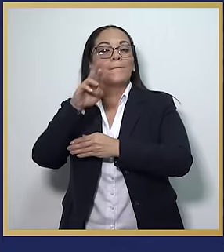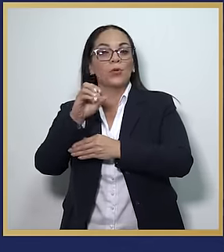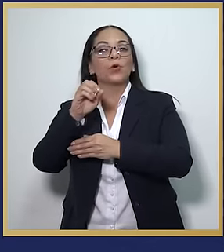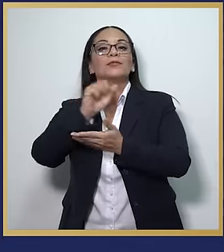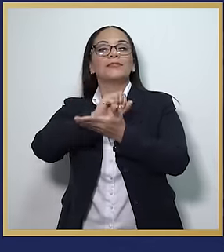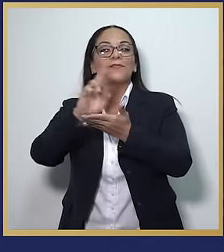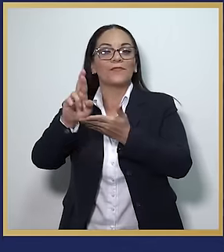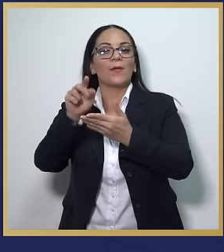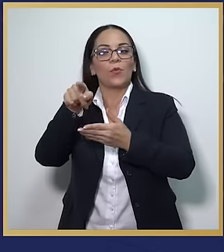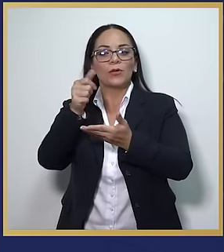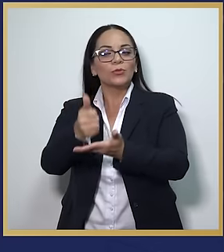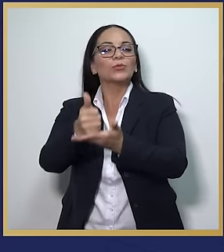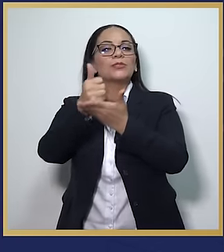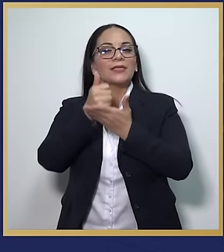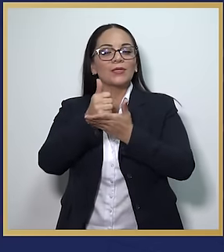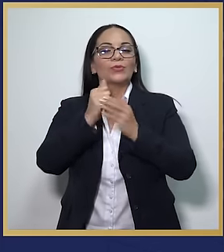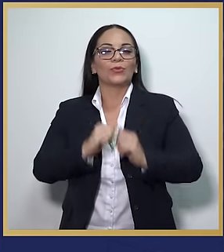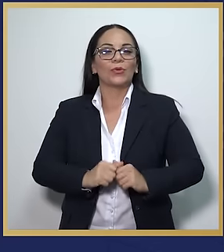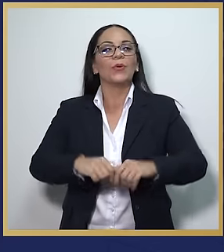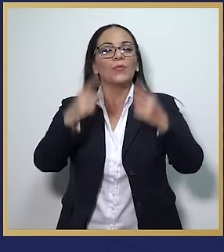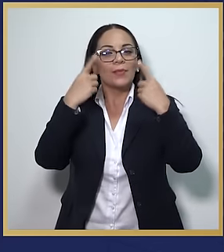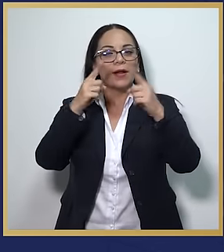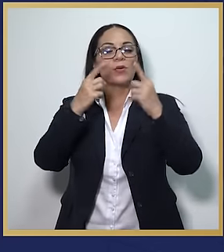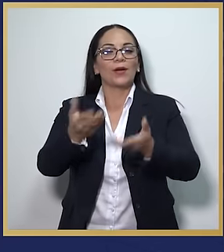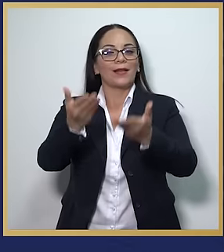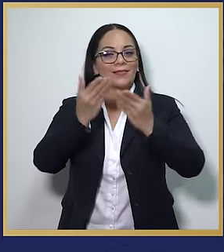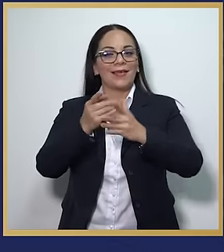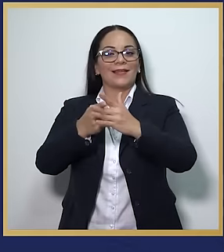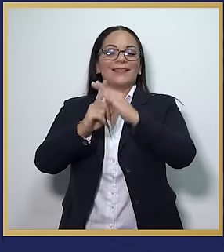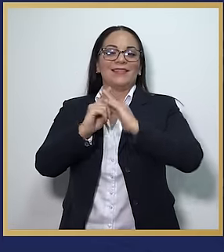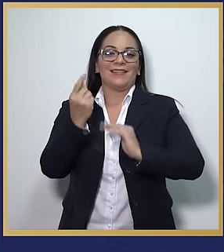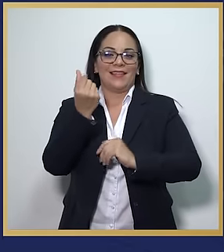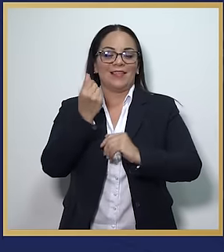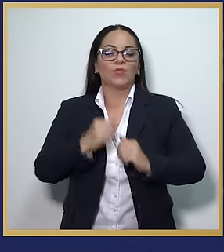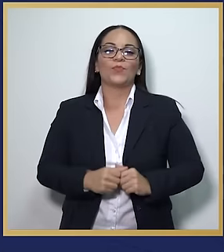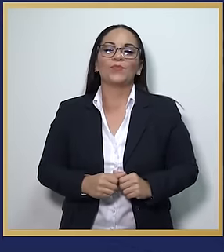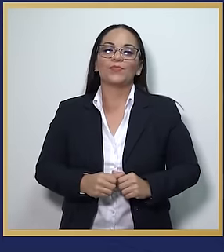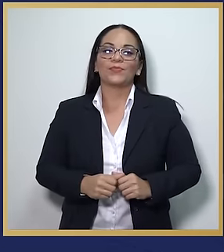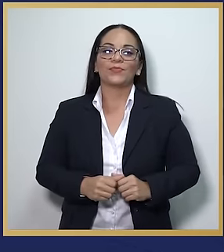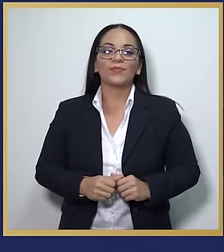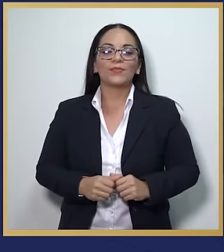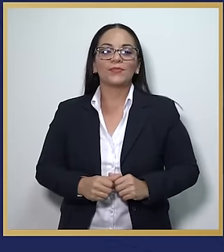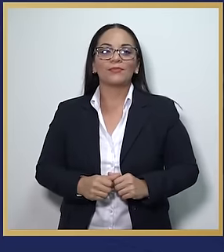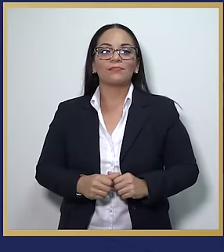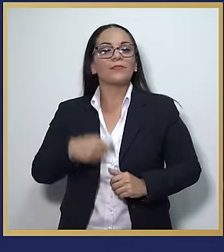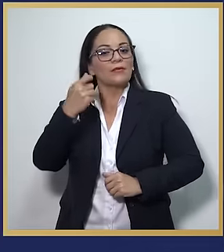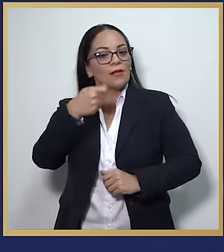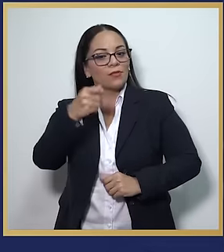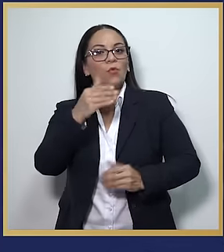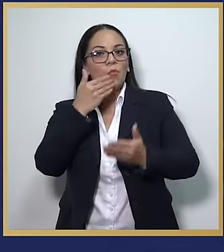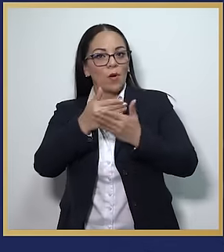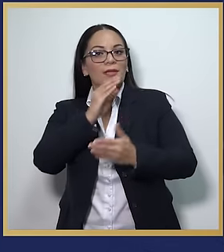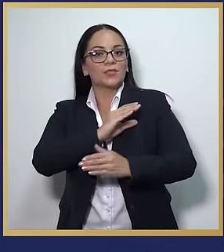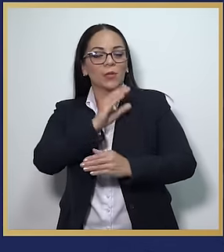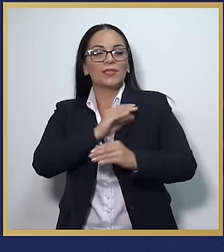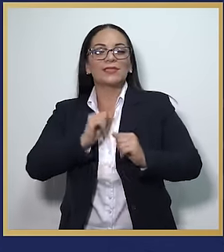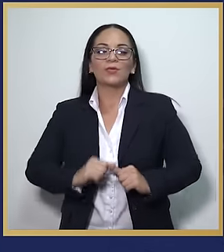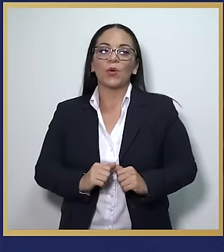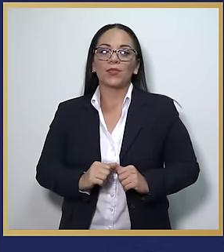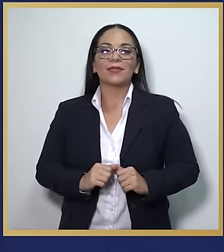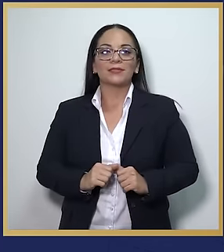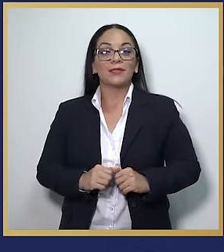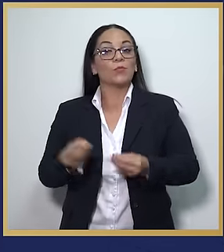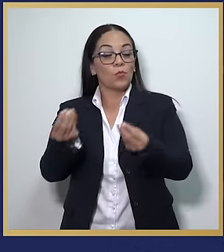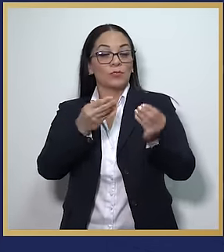que fue el que nos ayudó a darnos lo del crédito en muy buenas condiciones y muy